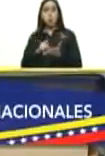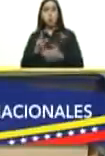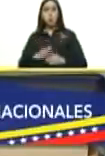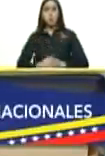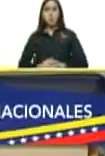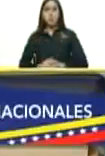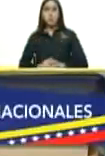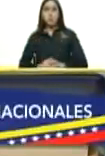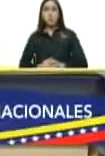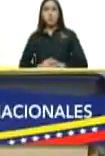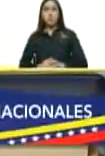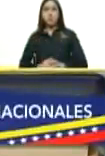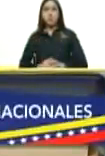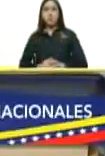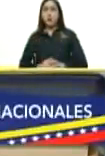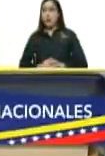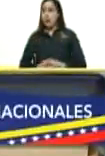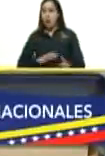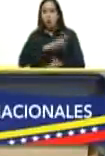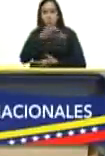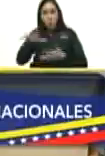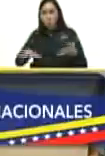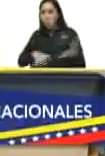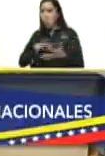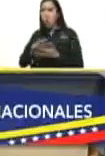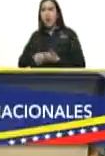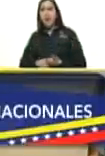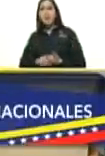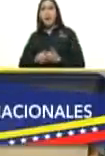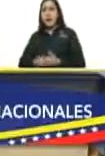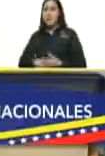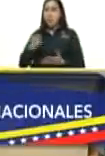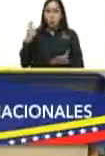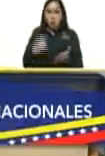les rebotaban los tiquetes los pasajes de avión